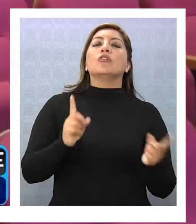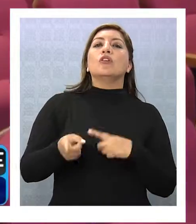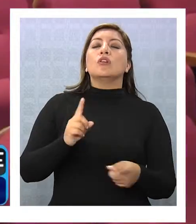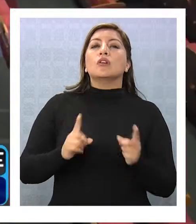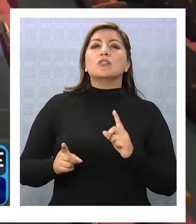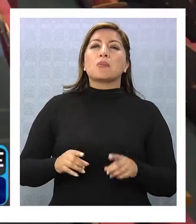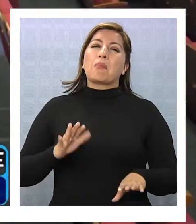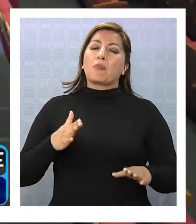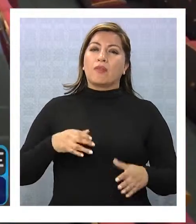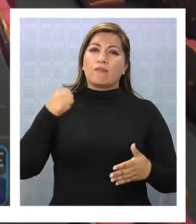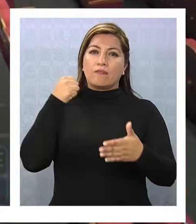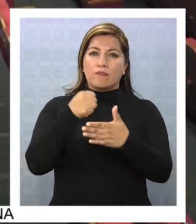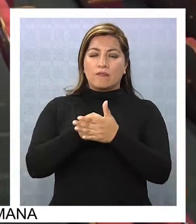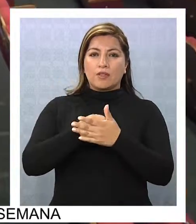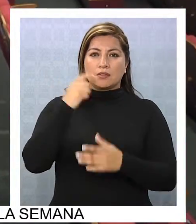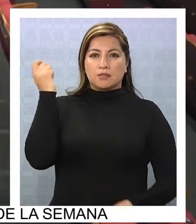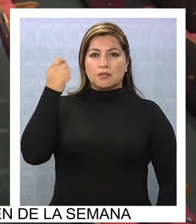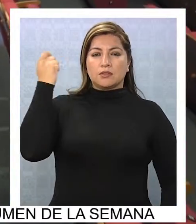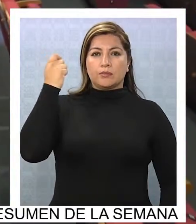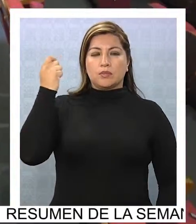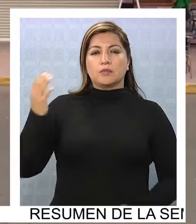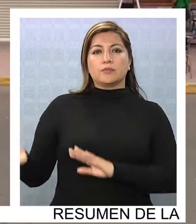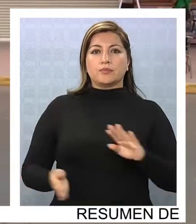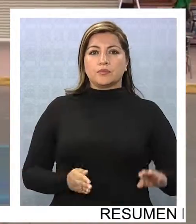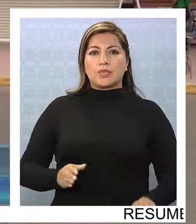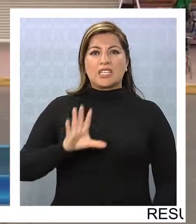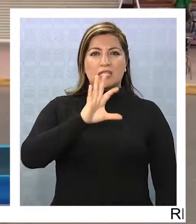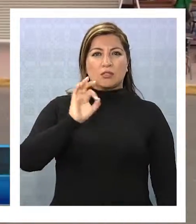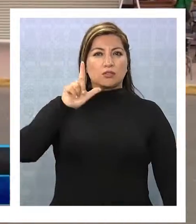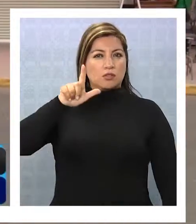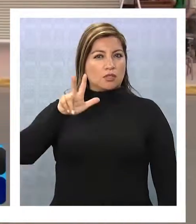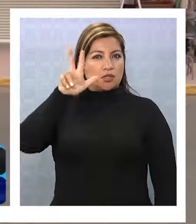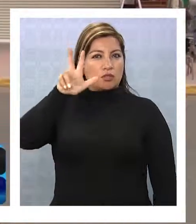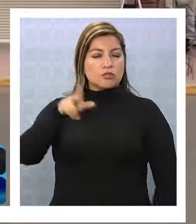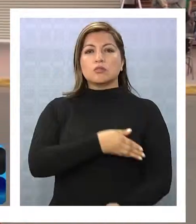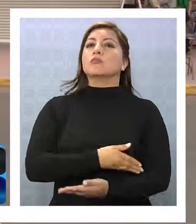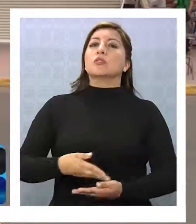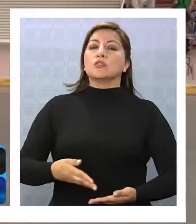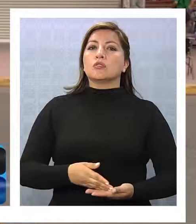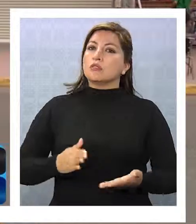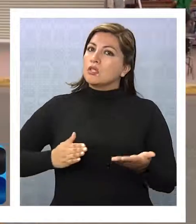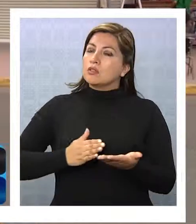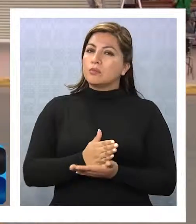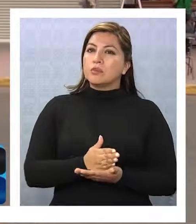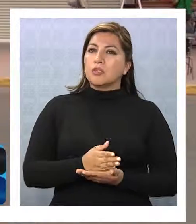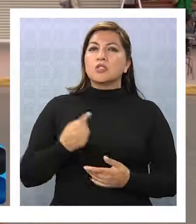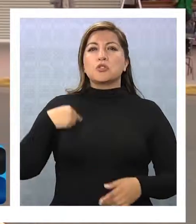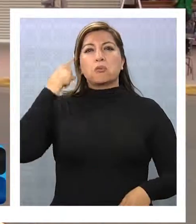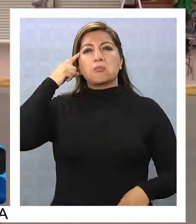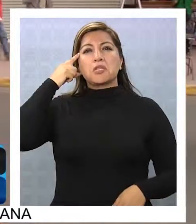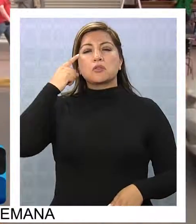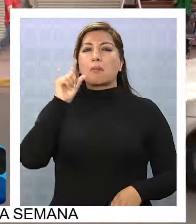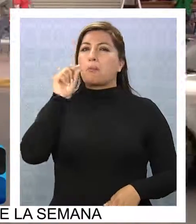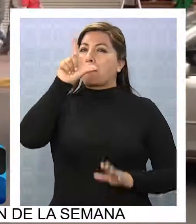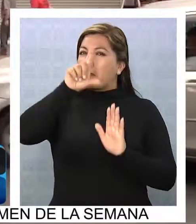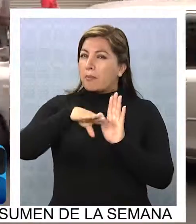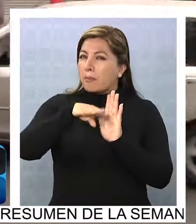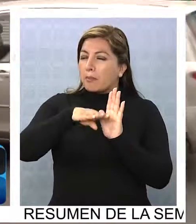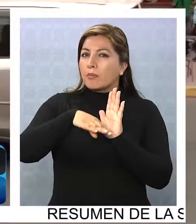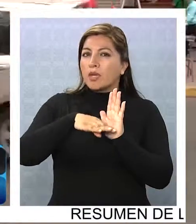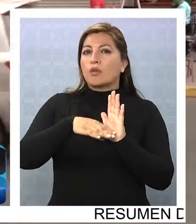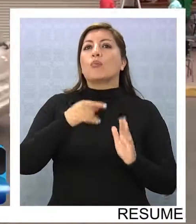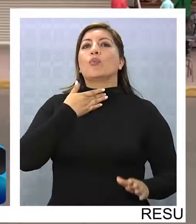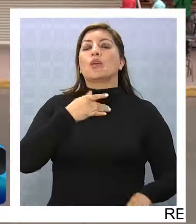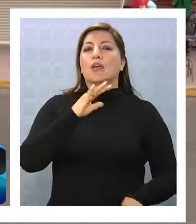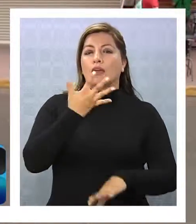para finales de septiembre. La inversión inicial fue de 578 millones de pesos. Yo diría que se habrá utilizado poco menos que eso, porque tuvimos problemas con el ejecutante,